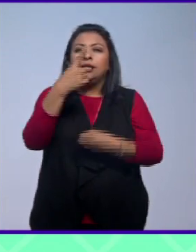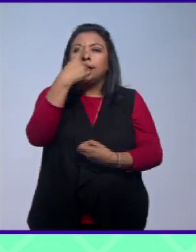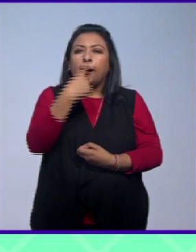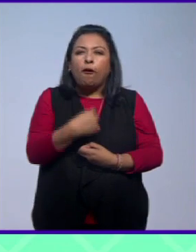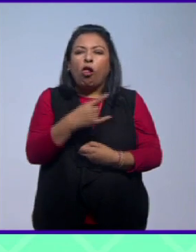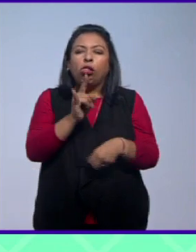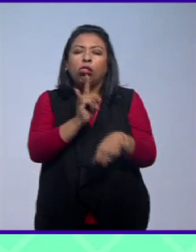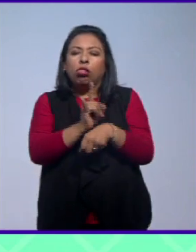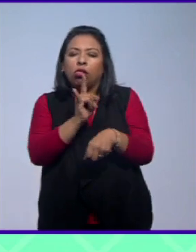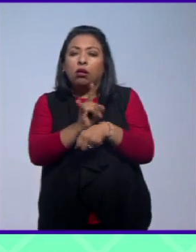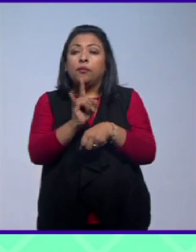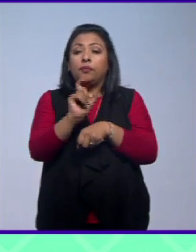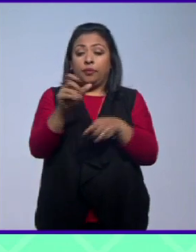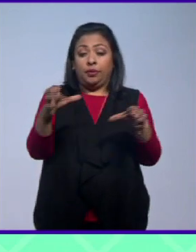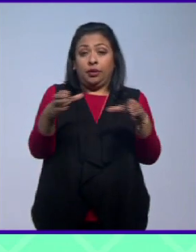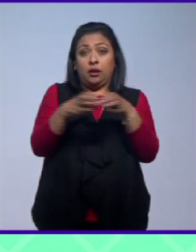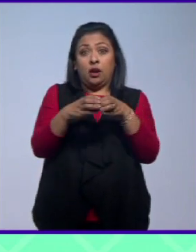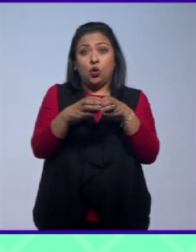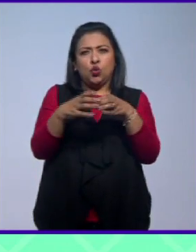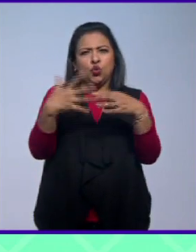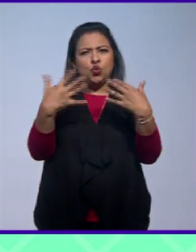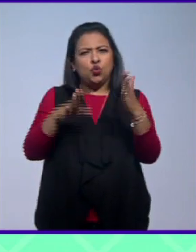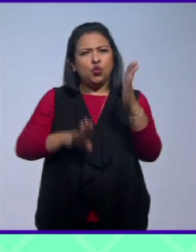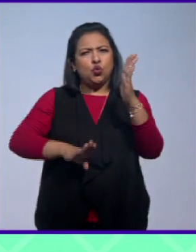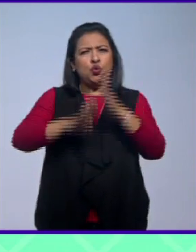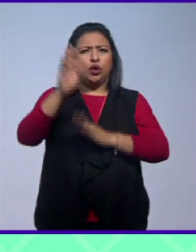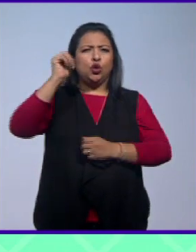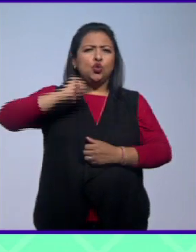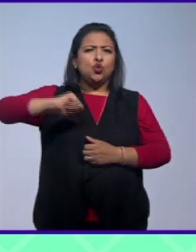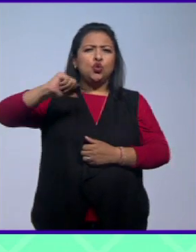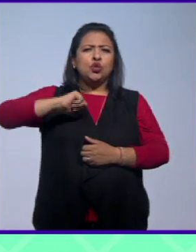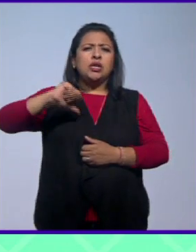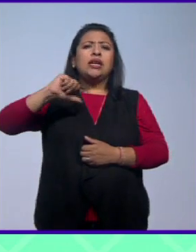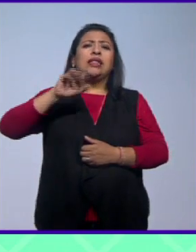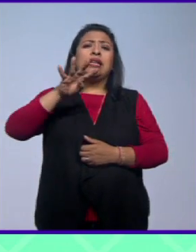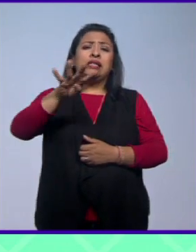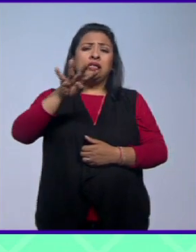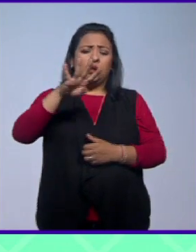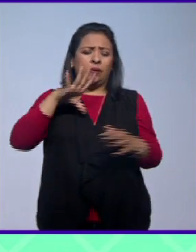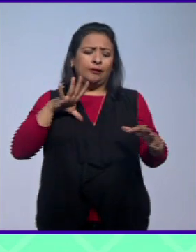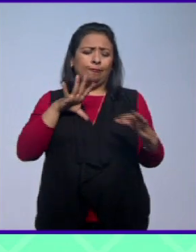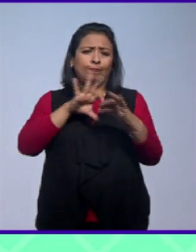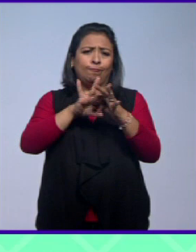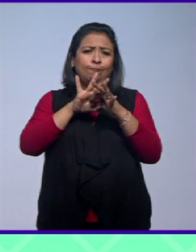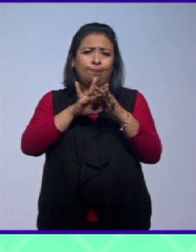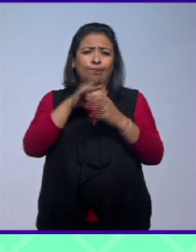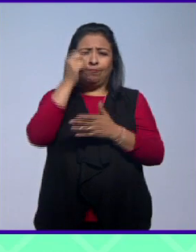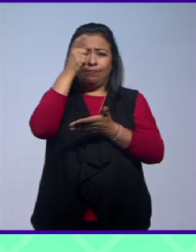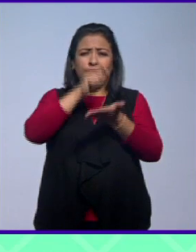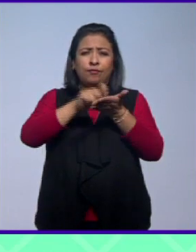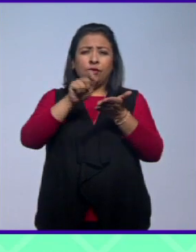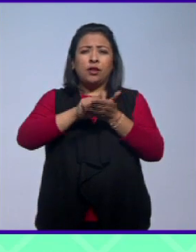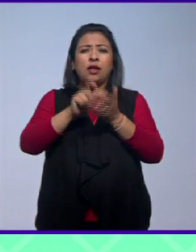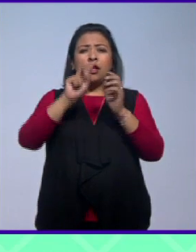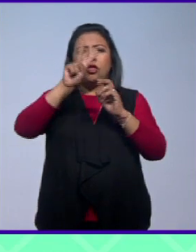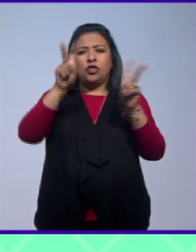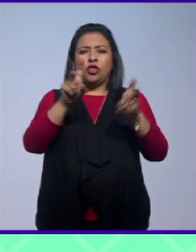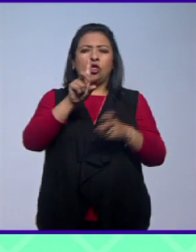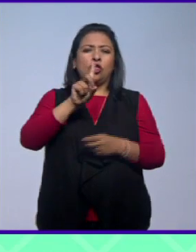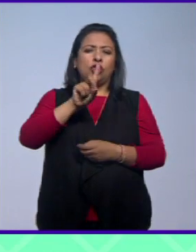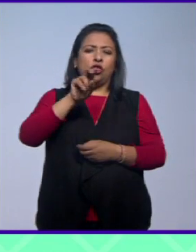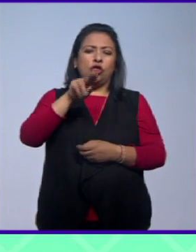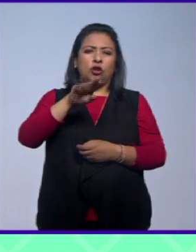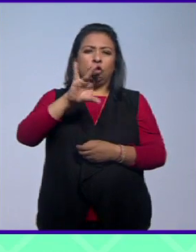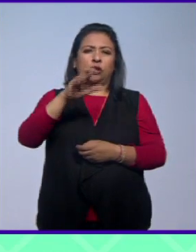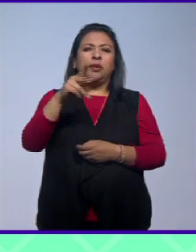ficción. Y este género tuvo su esplendor en nuestro país allá en el siglo XIX y colaborando estrechamente con el creador de Don Chepito nos referimos por